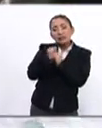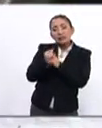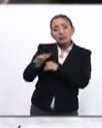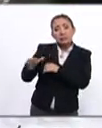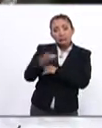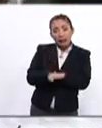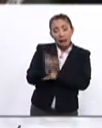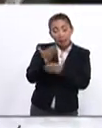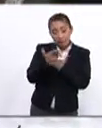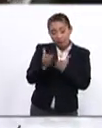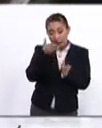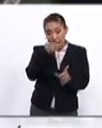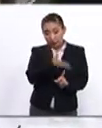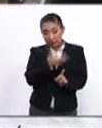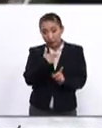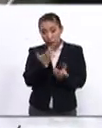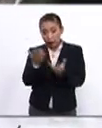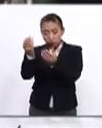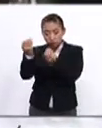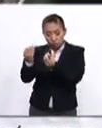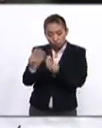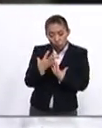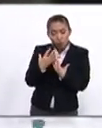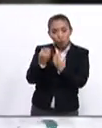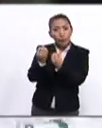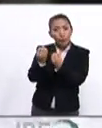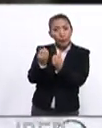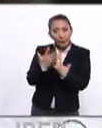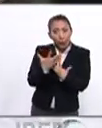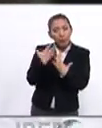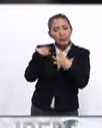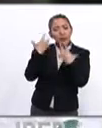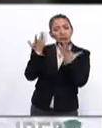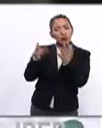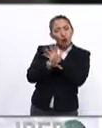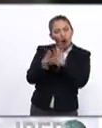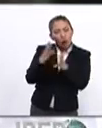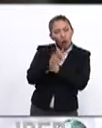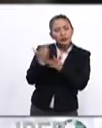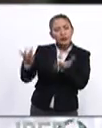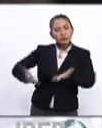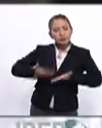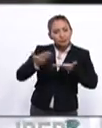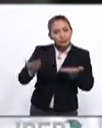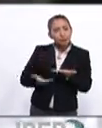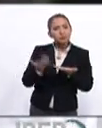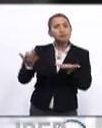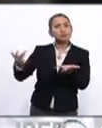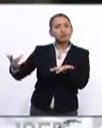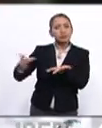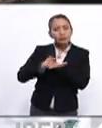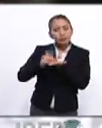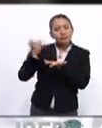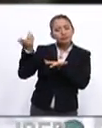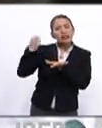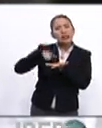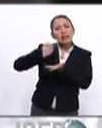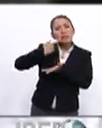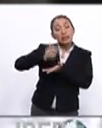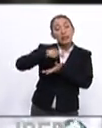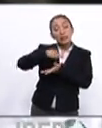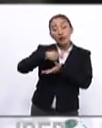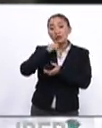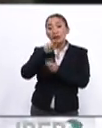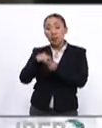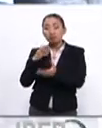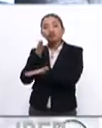la cual, por un lado, de la cual recibimos señales, recibimos incentivos, recibimos condicionamientos, pero